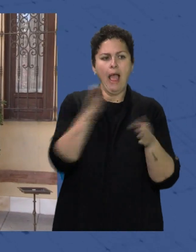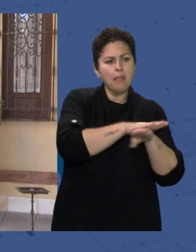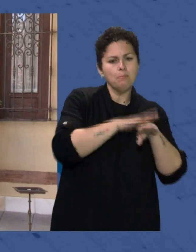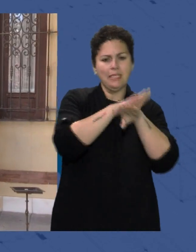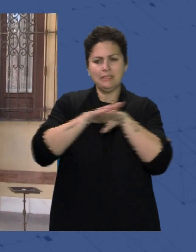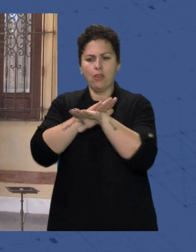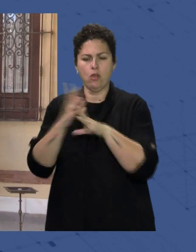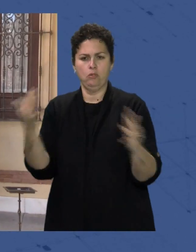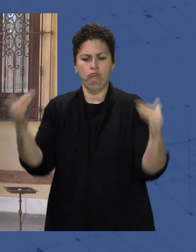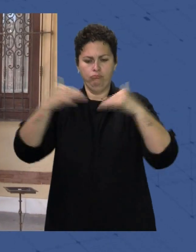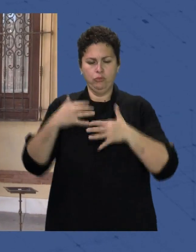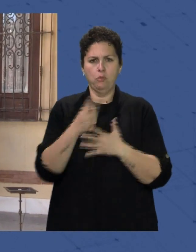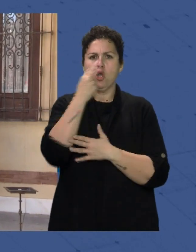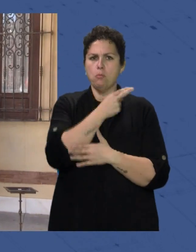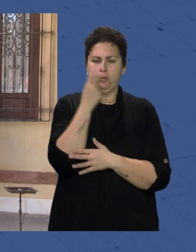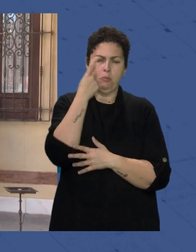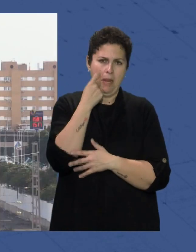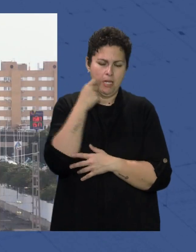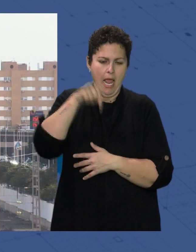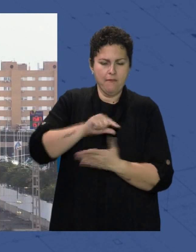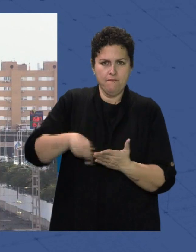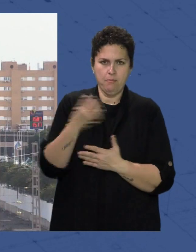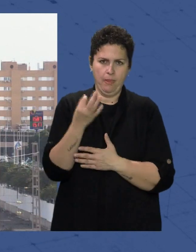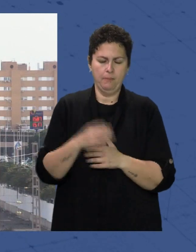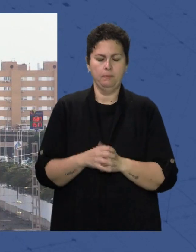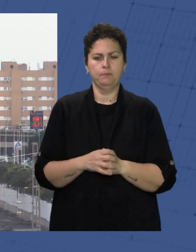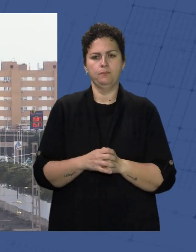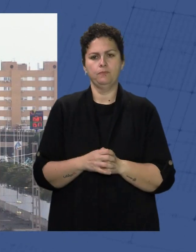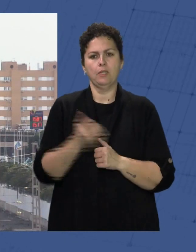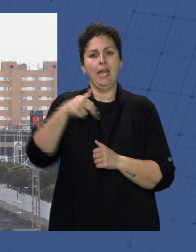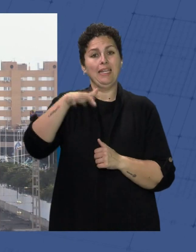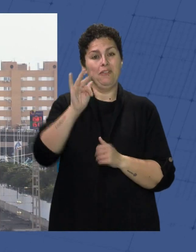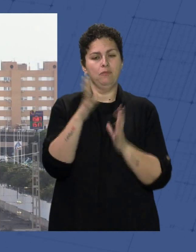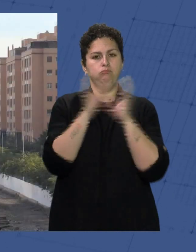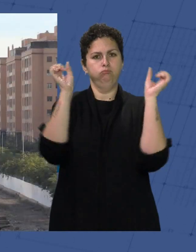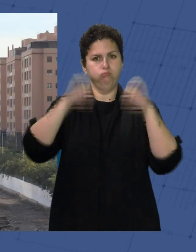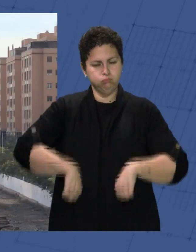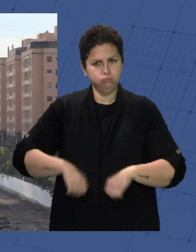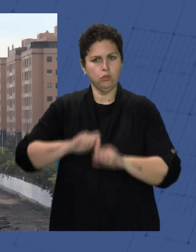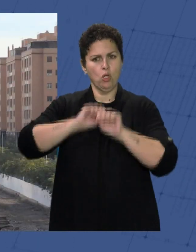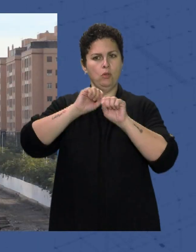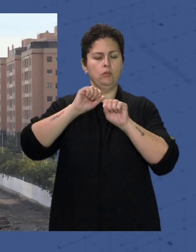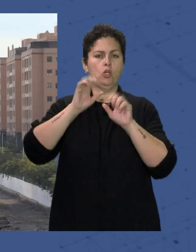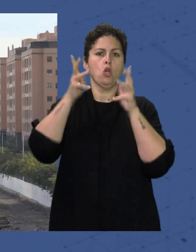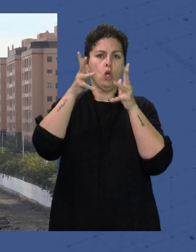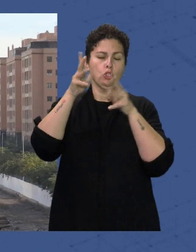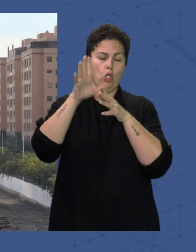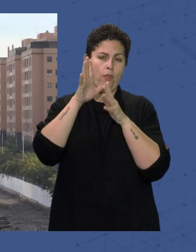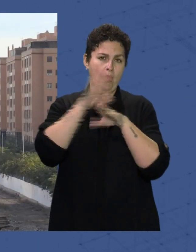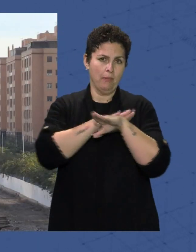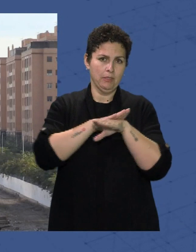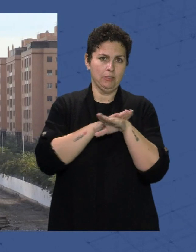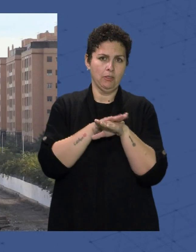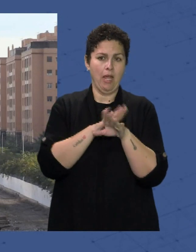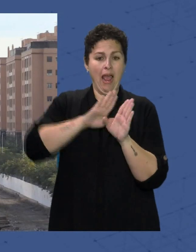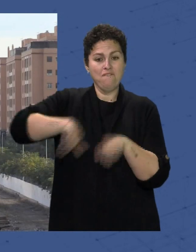compromiso Que se tiene Por Almería Por la ciudad de Almería Adif aprobará este convenio En su consejo de administración Previsto a final de